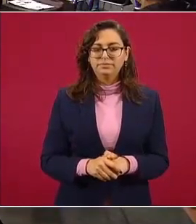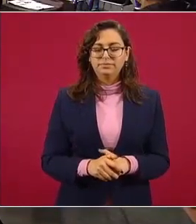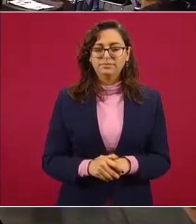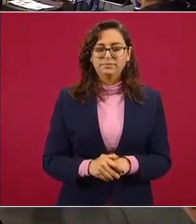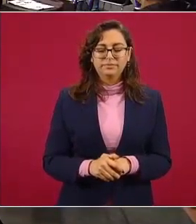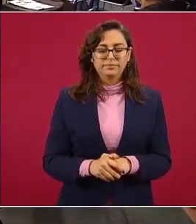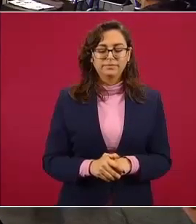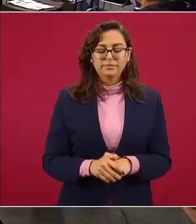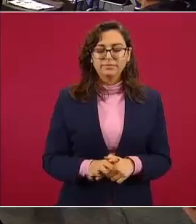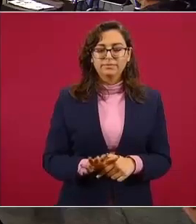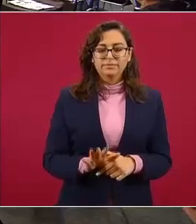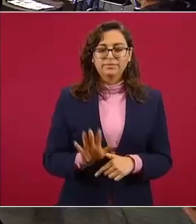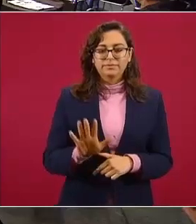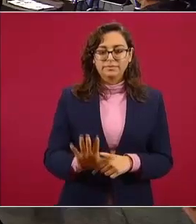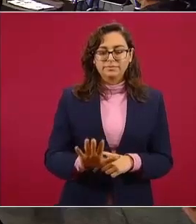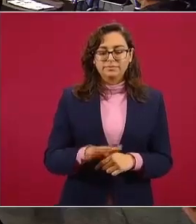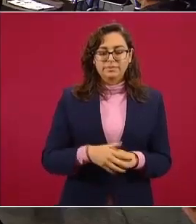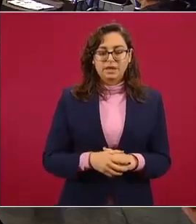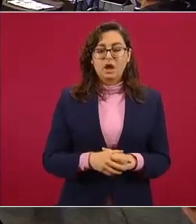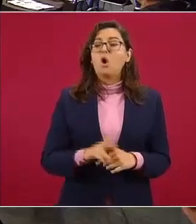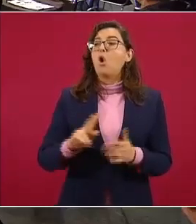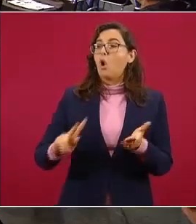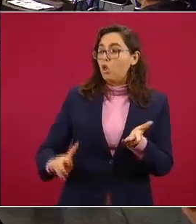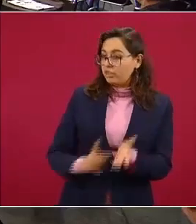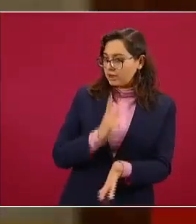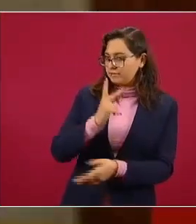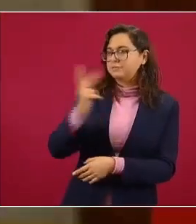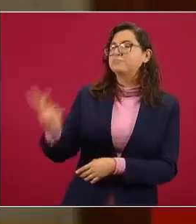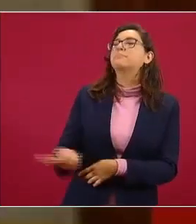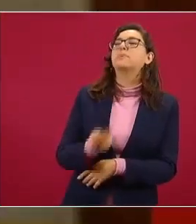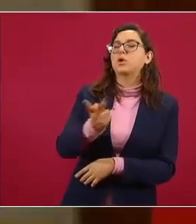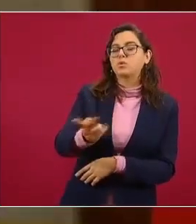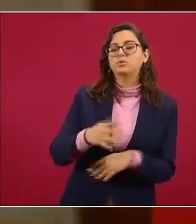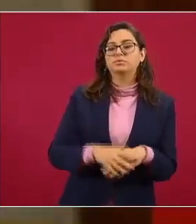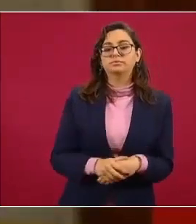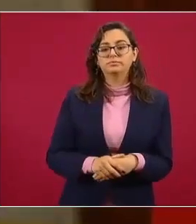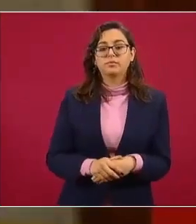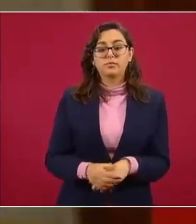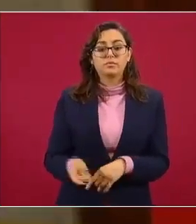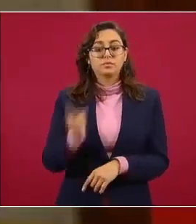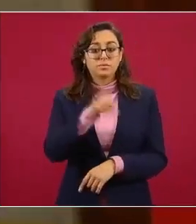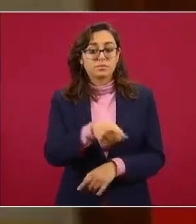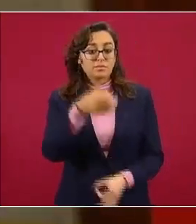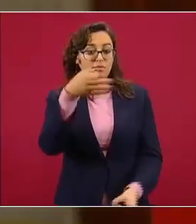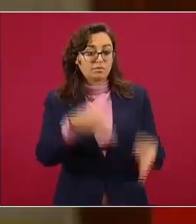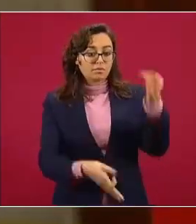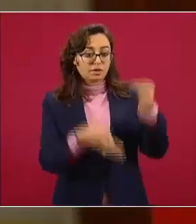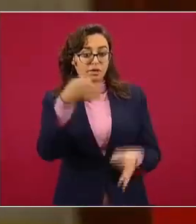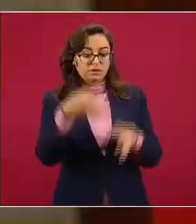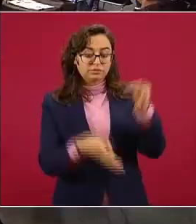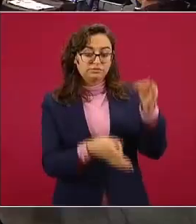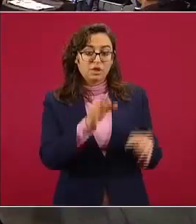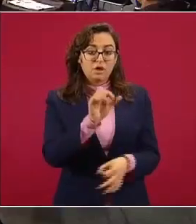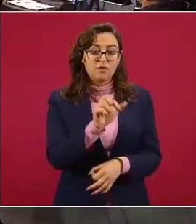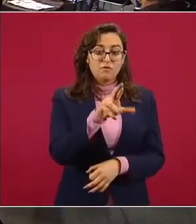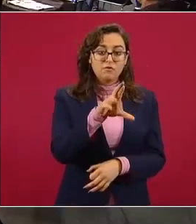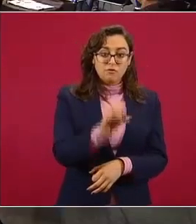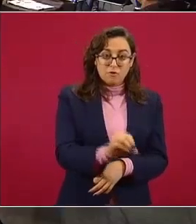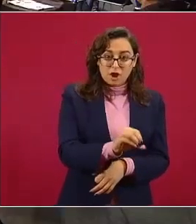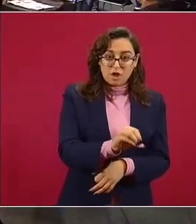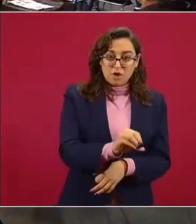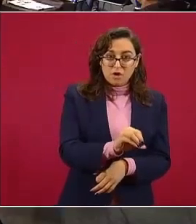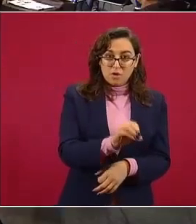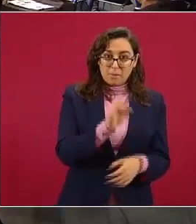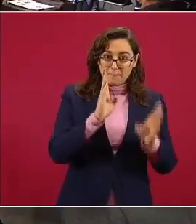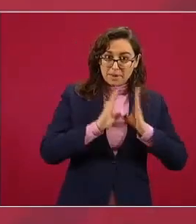a ver la pregunta es lo van a someter al fuero común o al fuero militar no al fuero común porque está